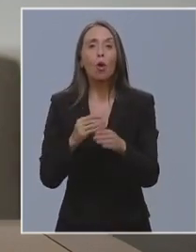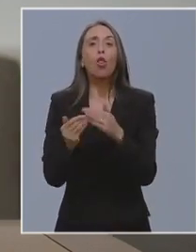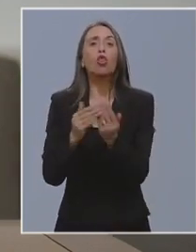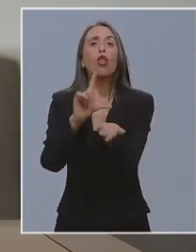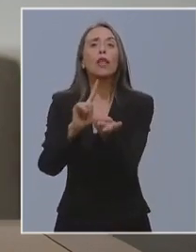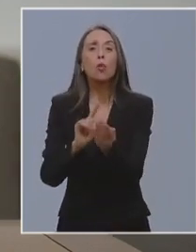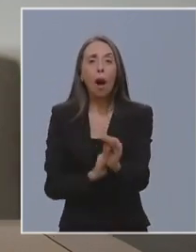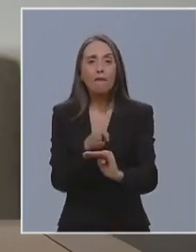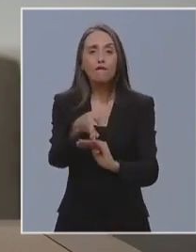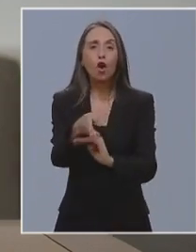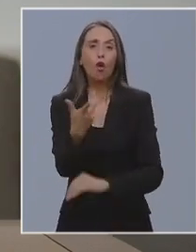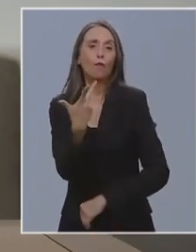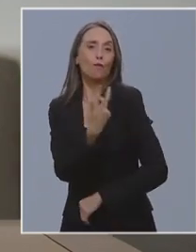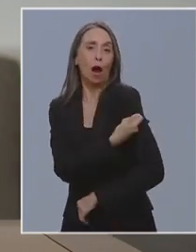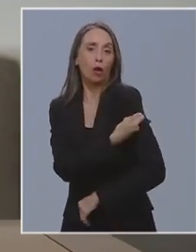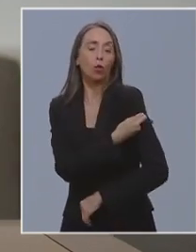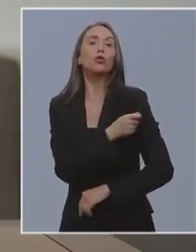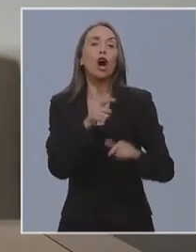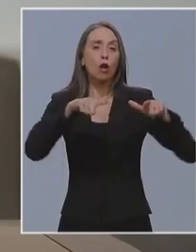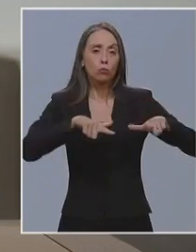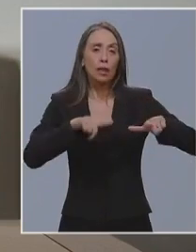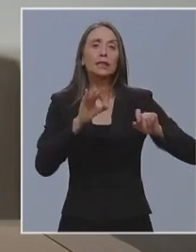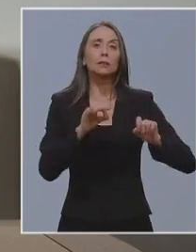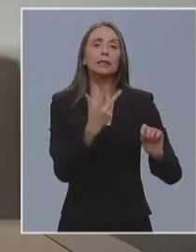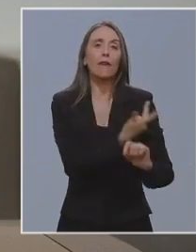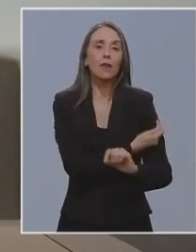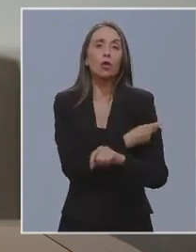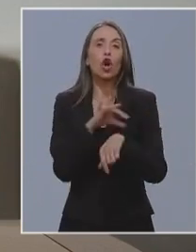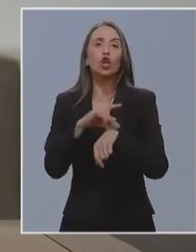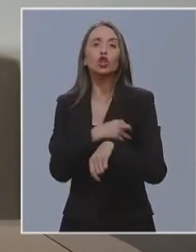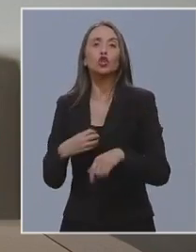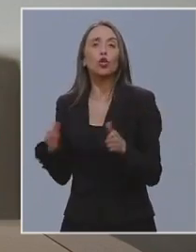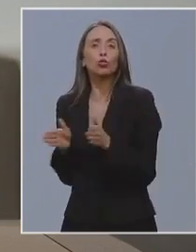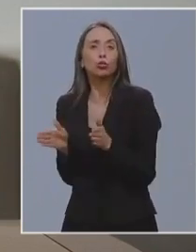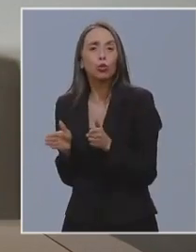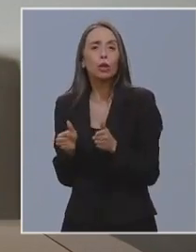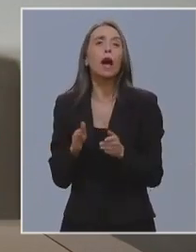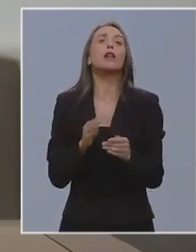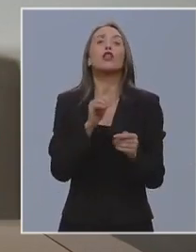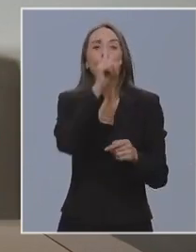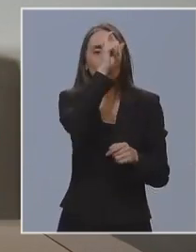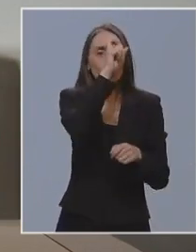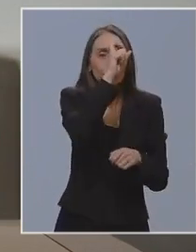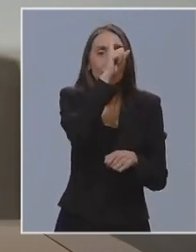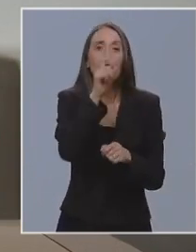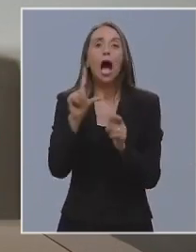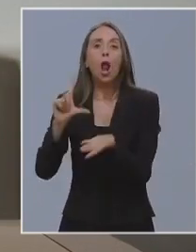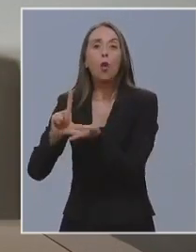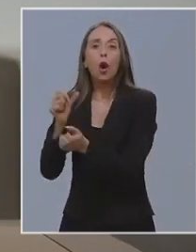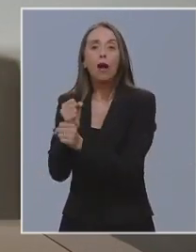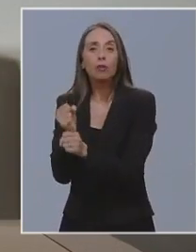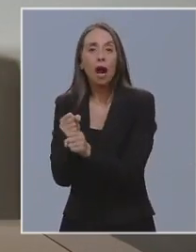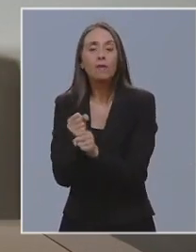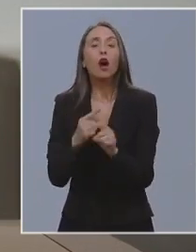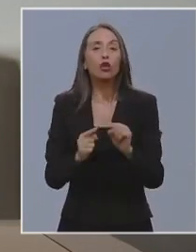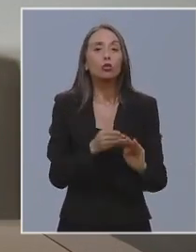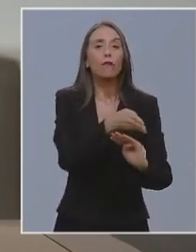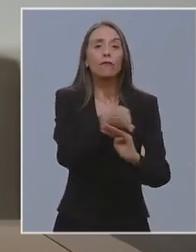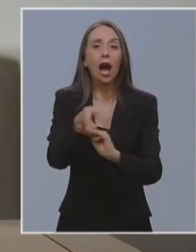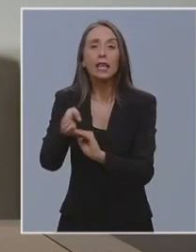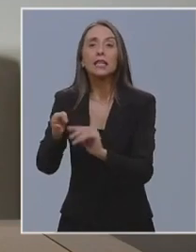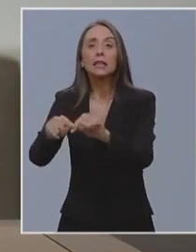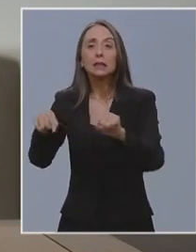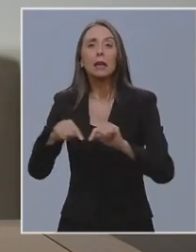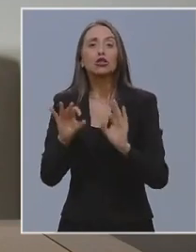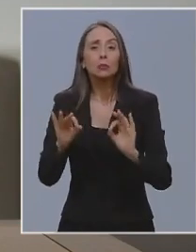de vacunación incluirán vacunatorios, CESFAMS, establecimientos de salud, lugares de trabajo y otros espacios especialmente